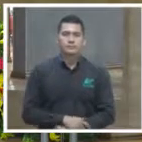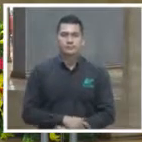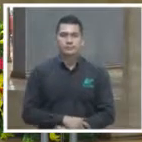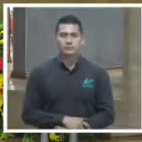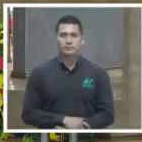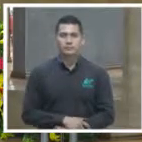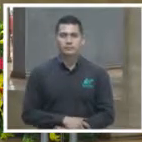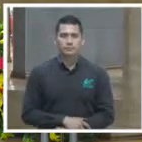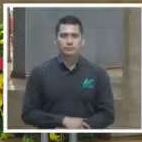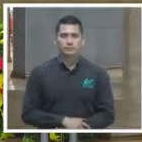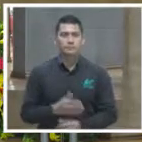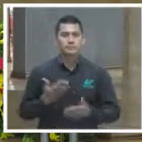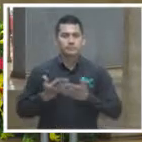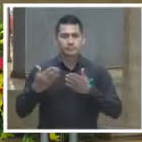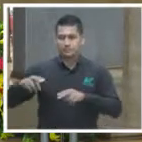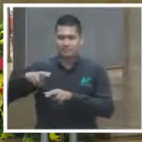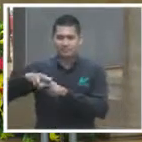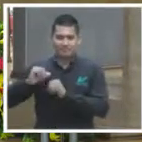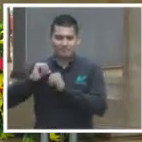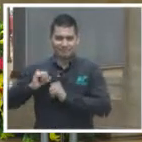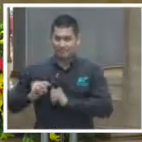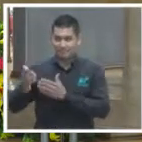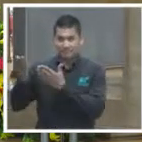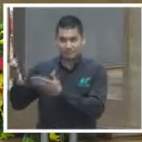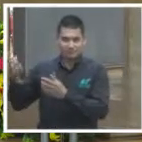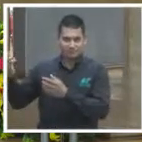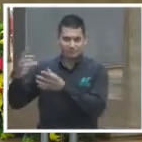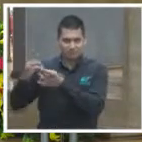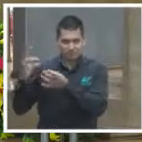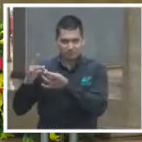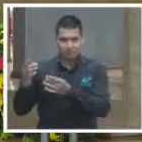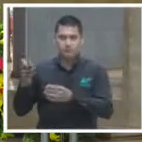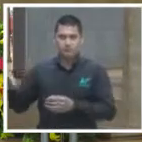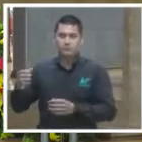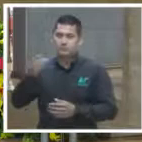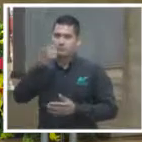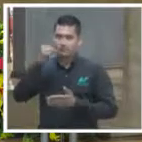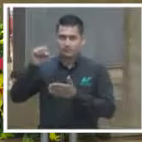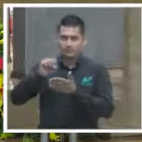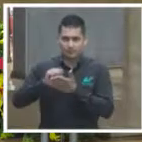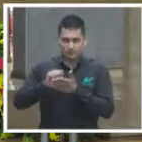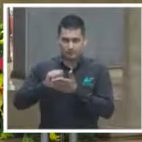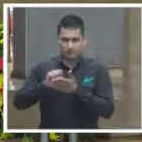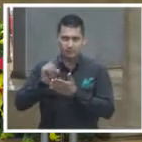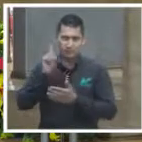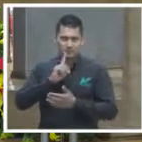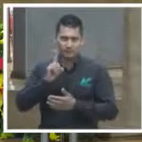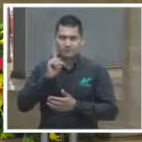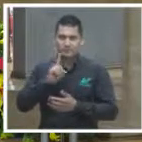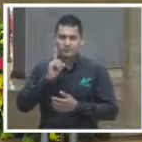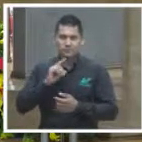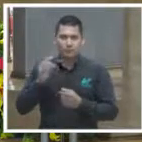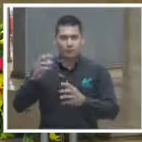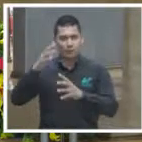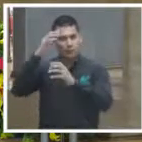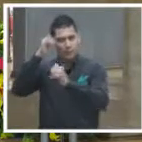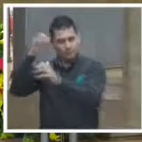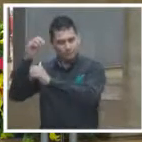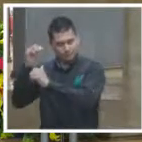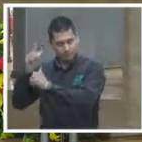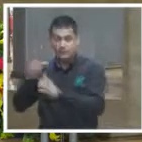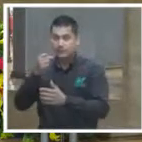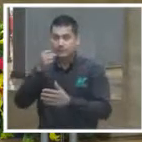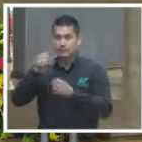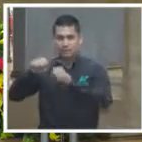Para moderar esta mesa se encuentra con nosotros la Secretaria General de Acuerdos de esta sala, la sala